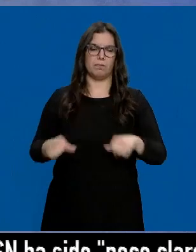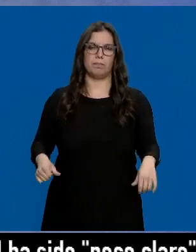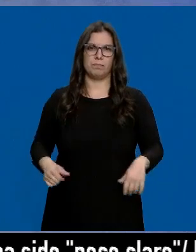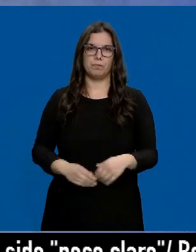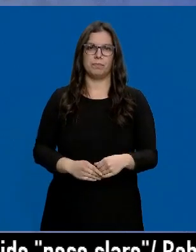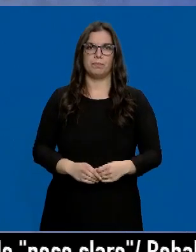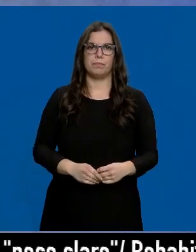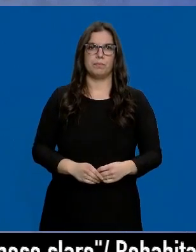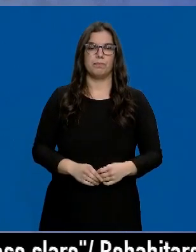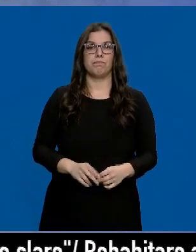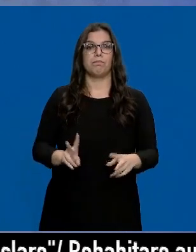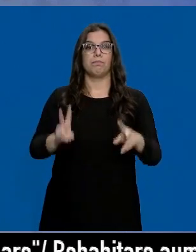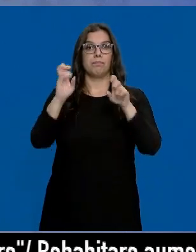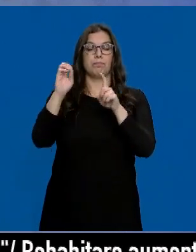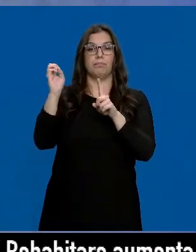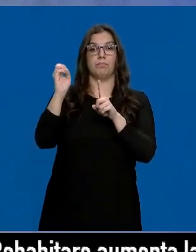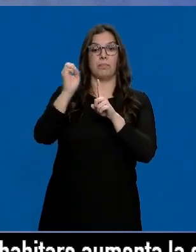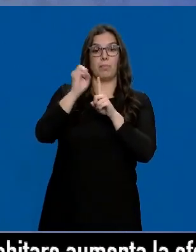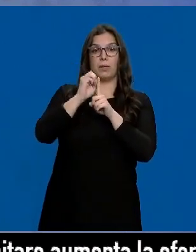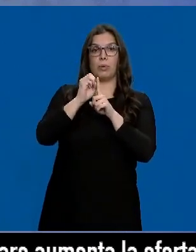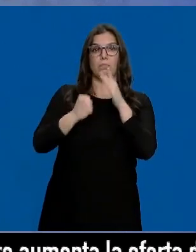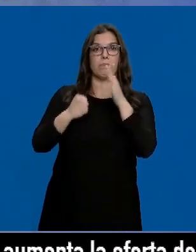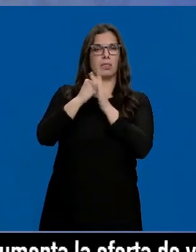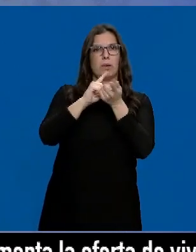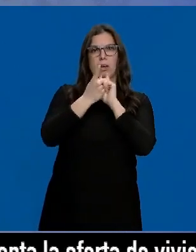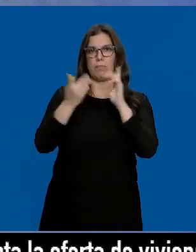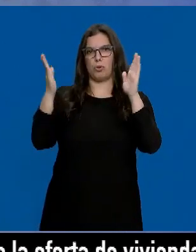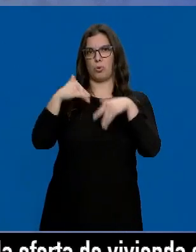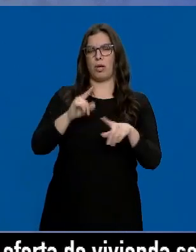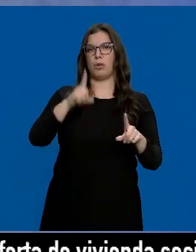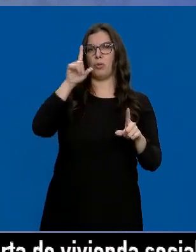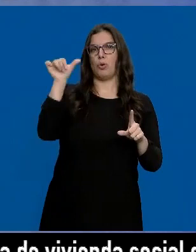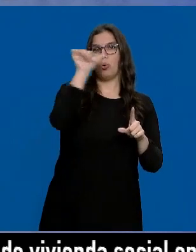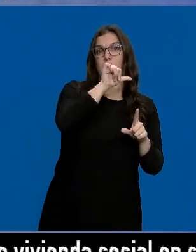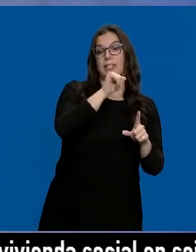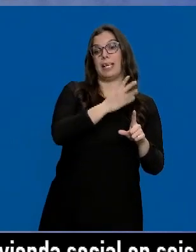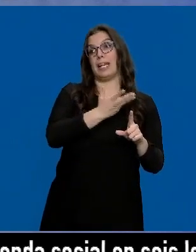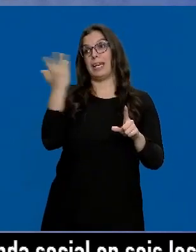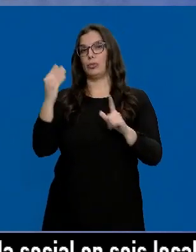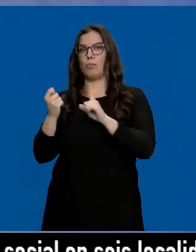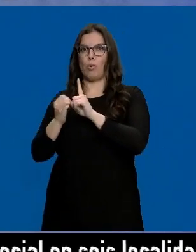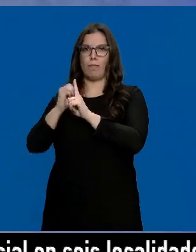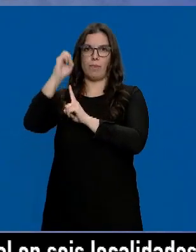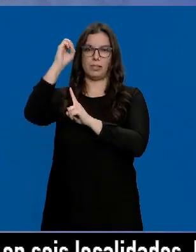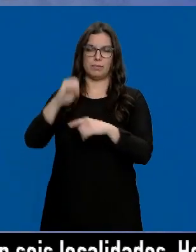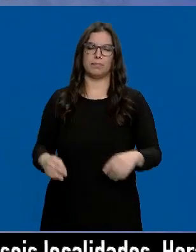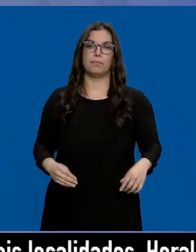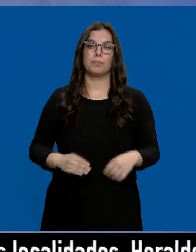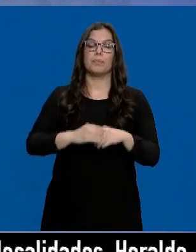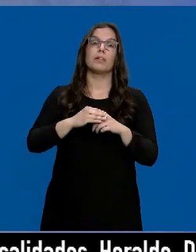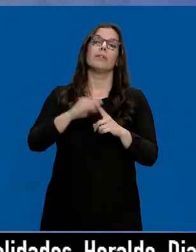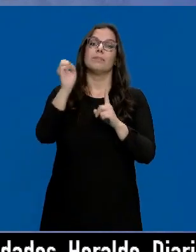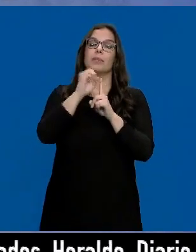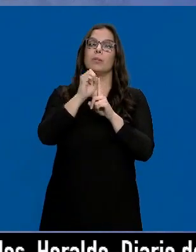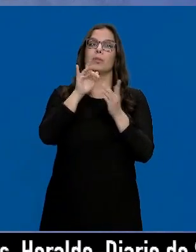En cuanto a las temperaturas, las máximas sin cambios en el noroeste y en ascenso en el resto. Los termómetros